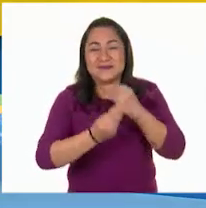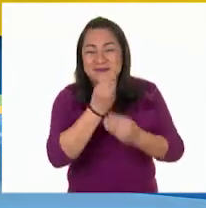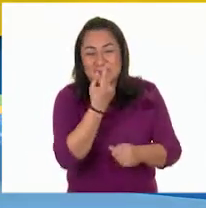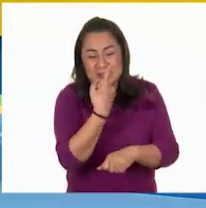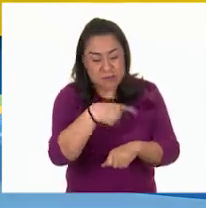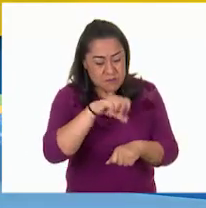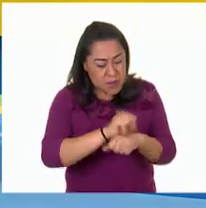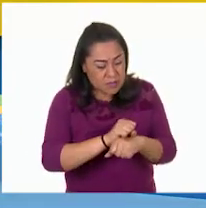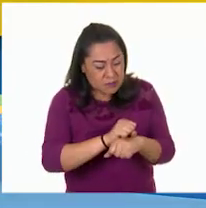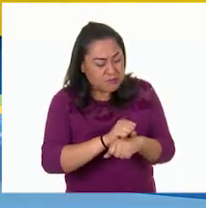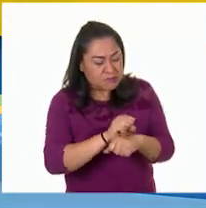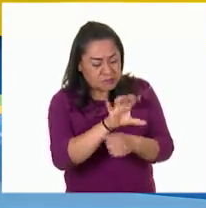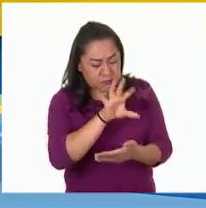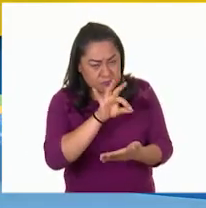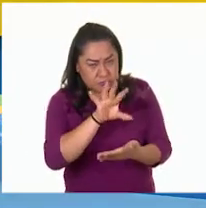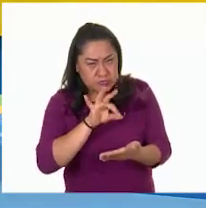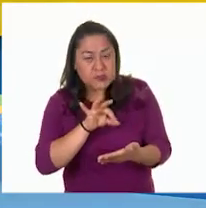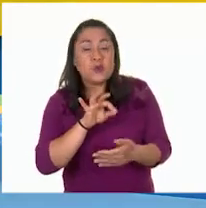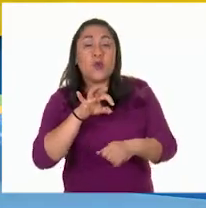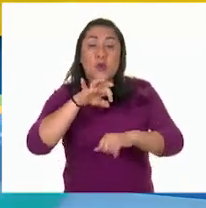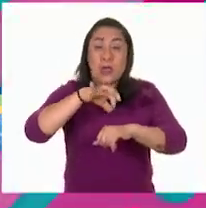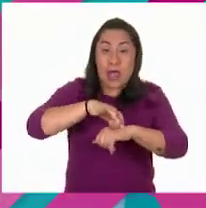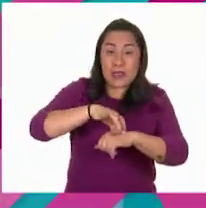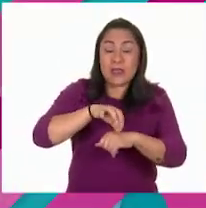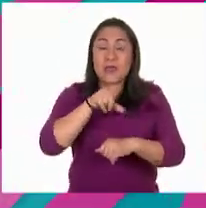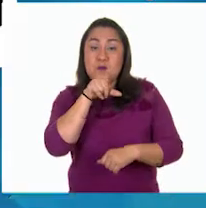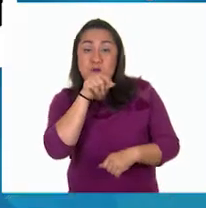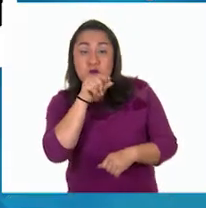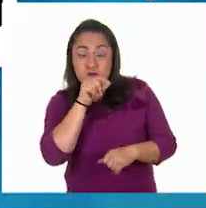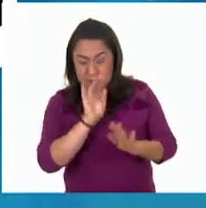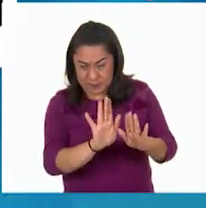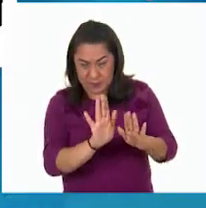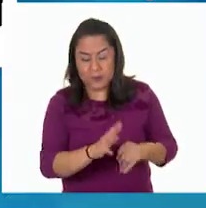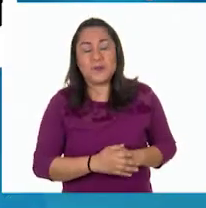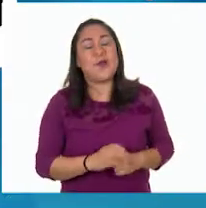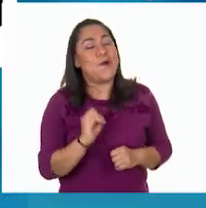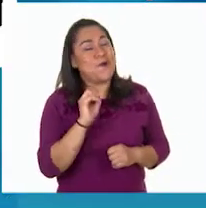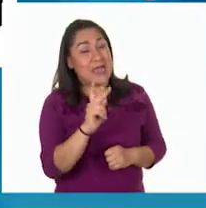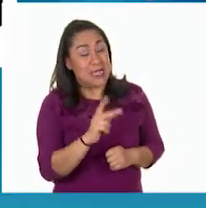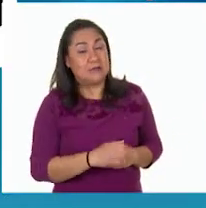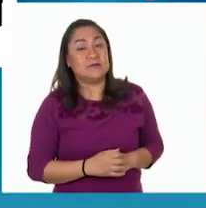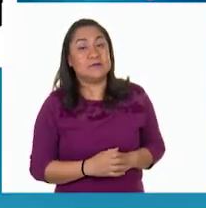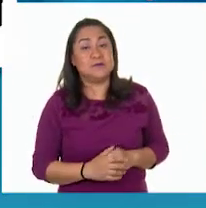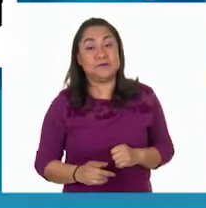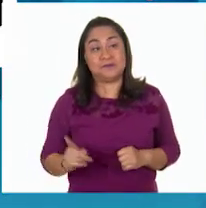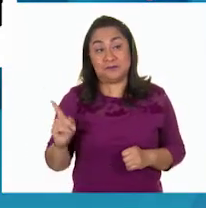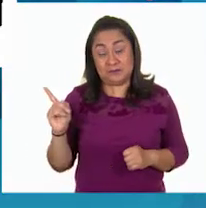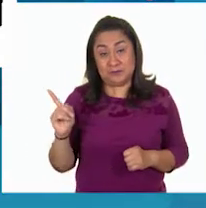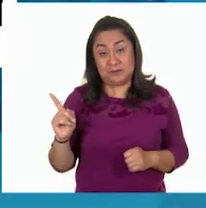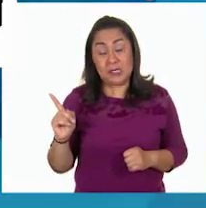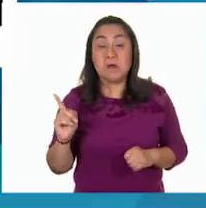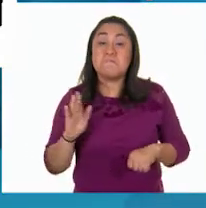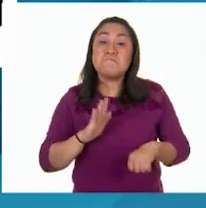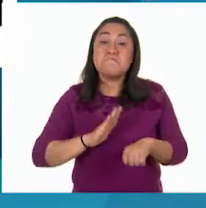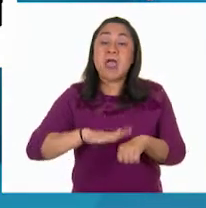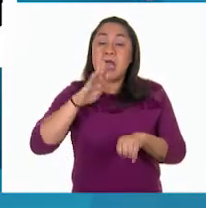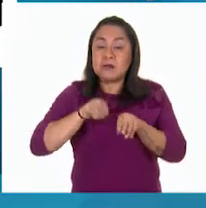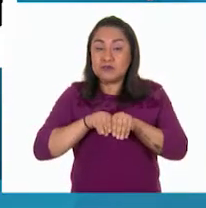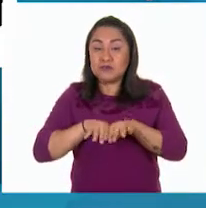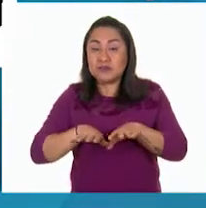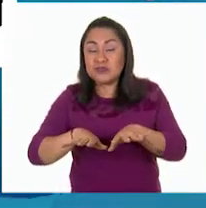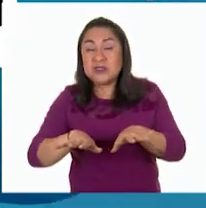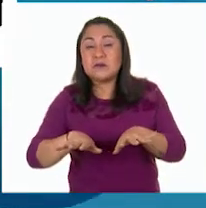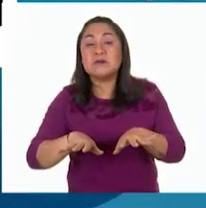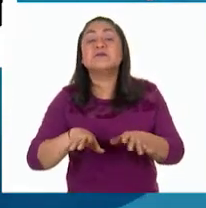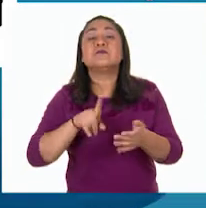semana y uno es carne y pollo. Ok. Ahí se agregan más partes. Está en